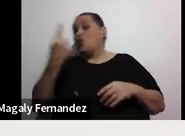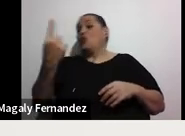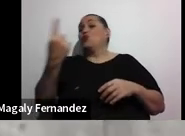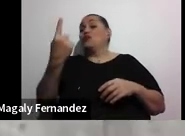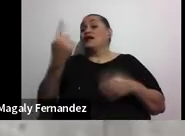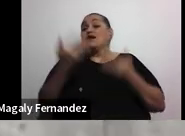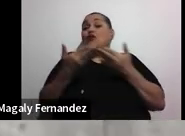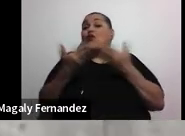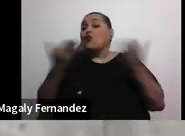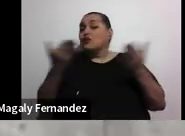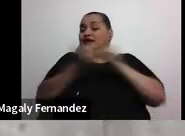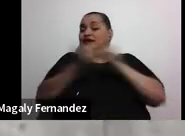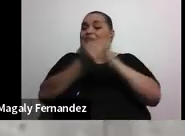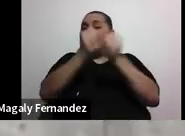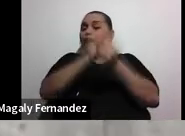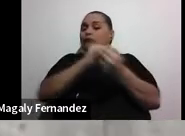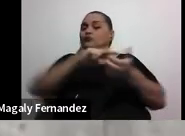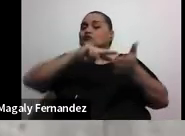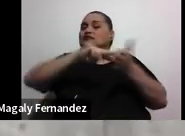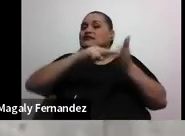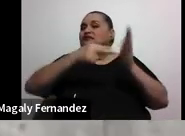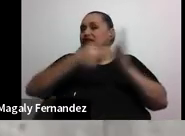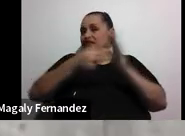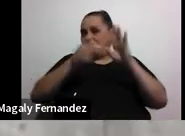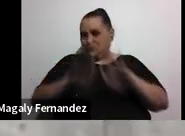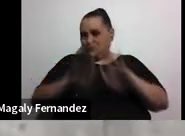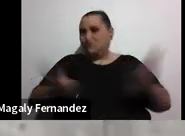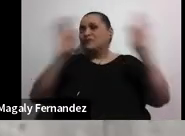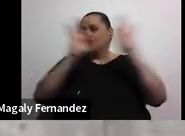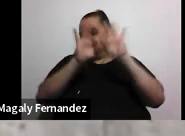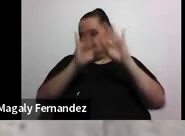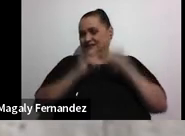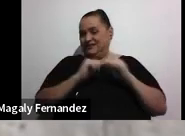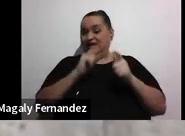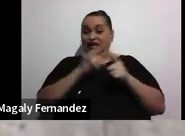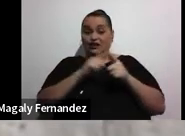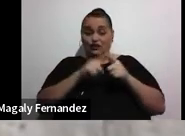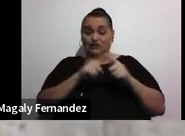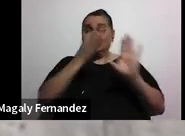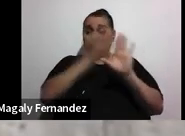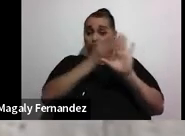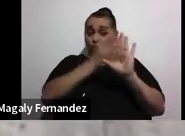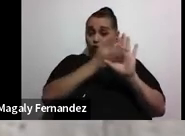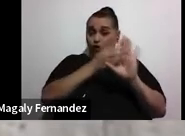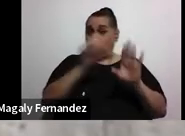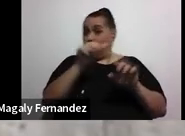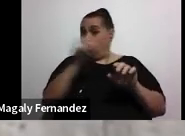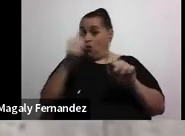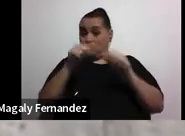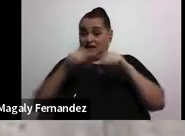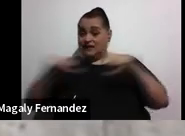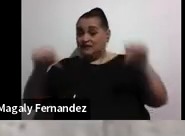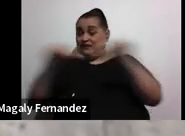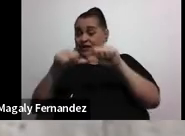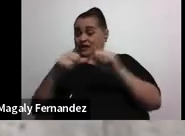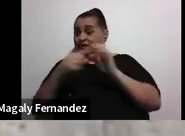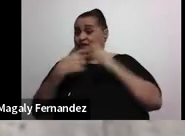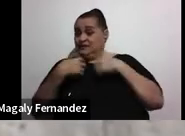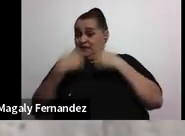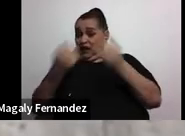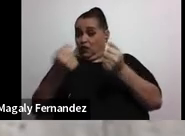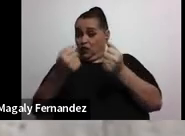significativo en esto. Entonces en psicología y en otras áreas de salud tenemos esto que llamamos modelo transtriórico.